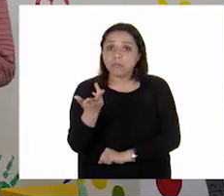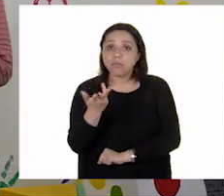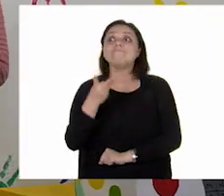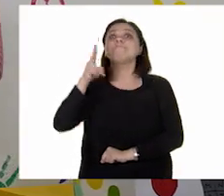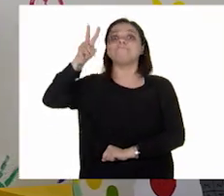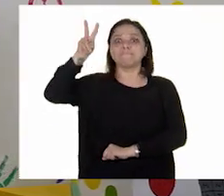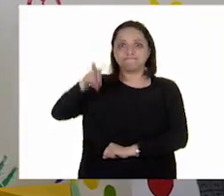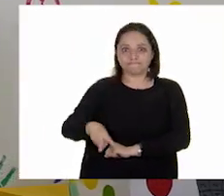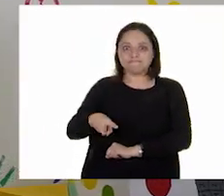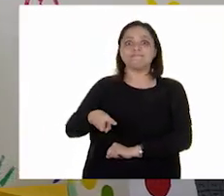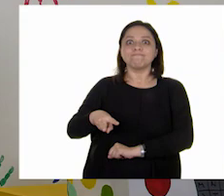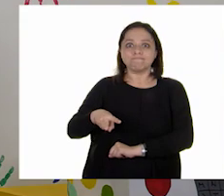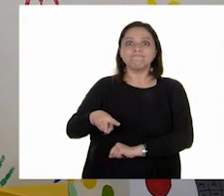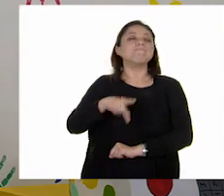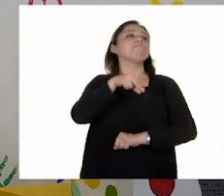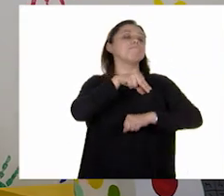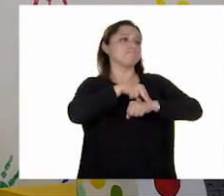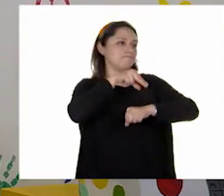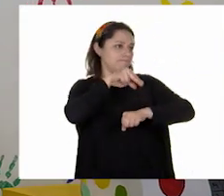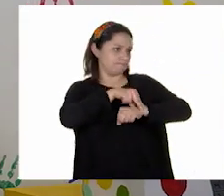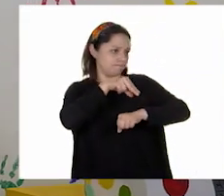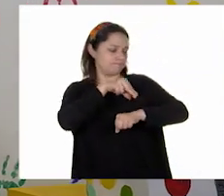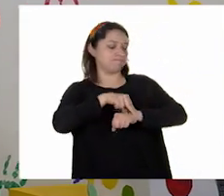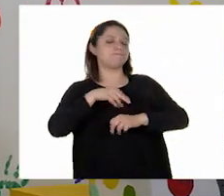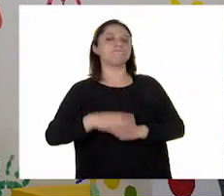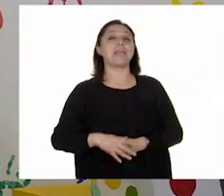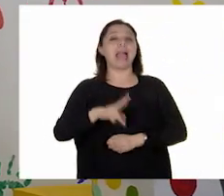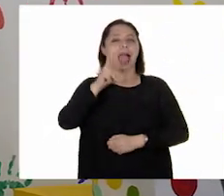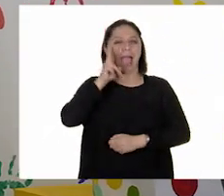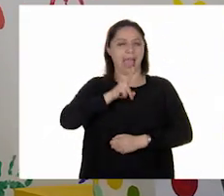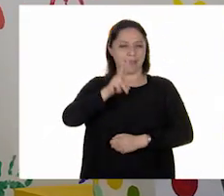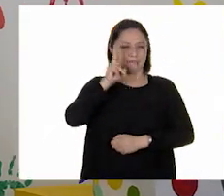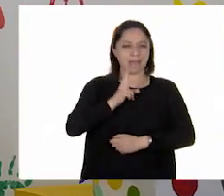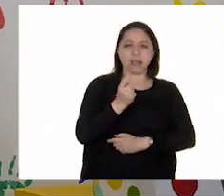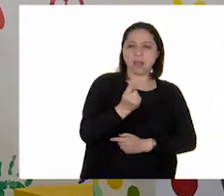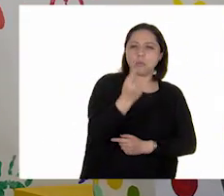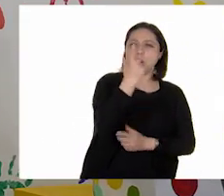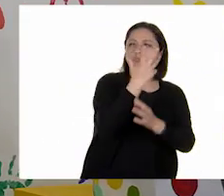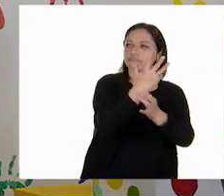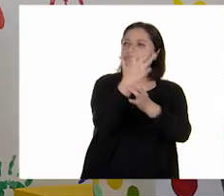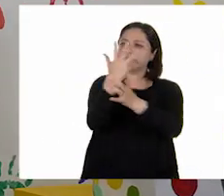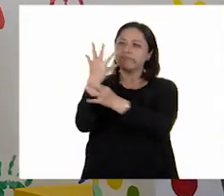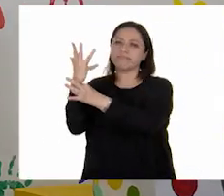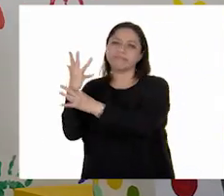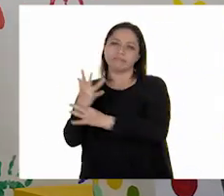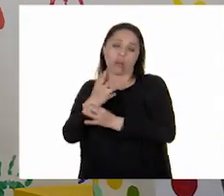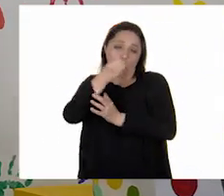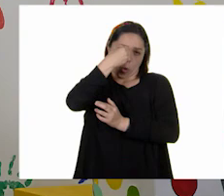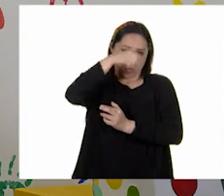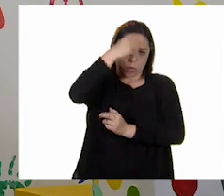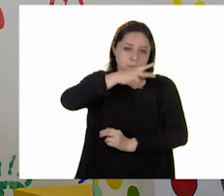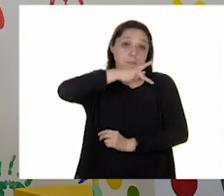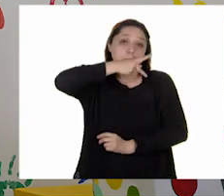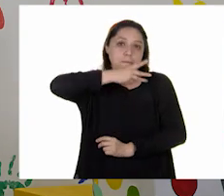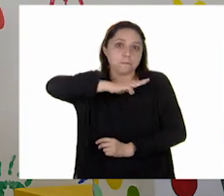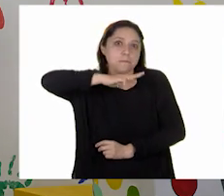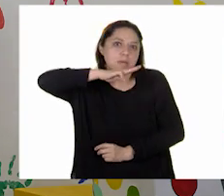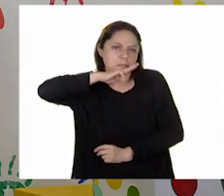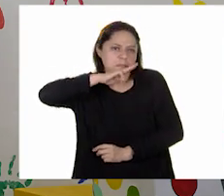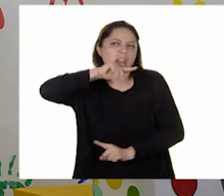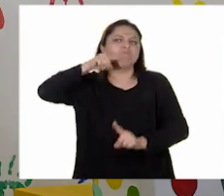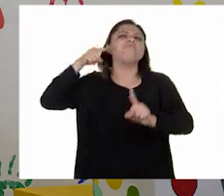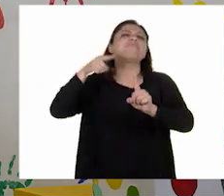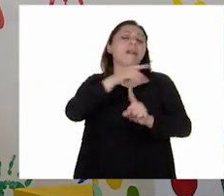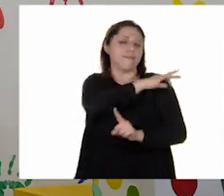doctora Keto. ¿Y qué tal si vamos a escuchar algunas opiniones de los padres de familia con relación a las